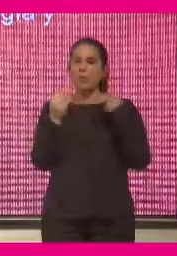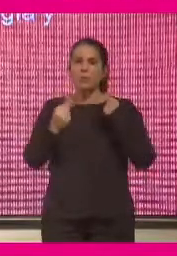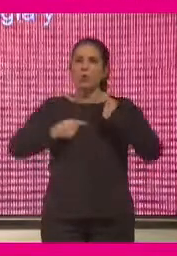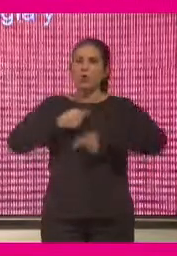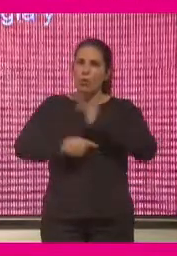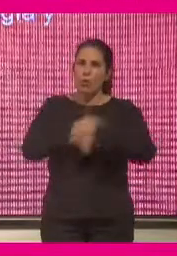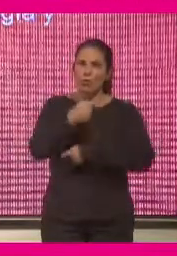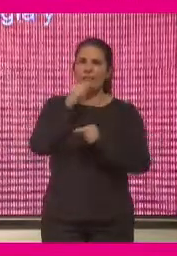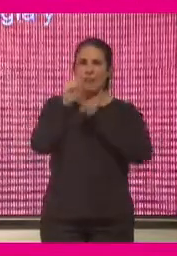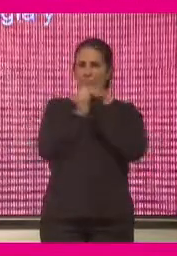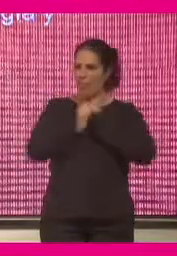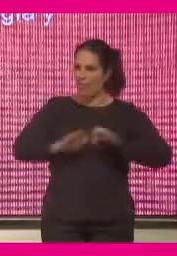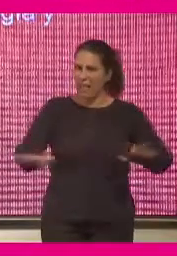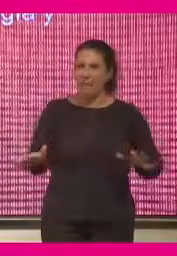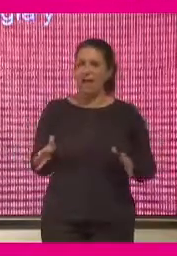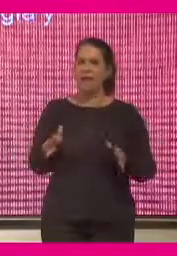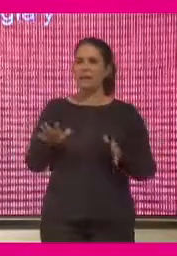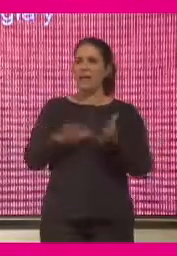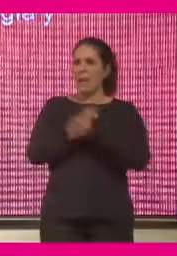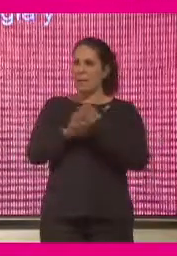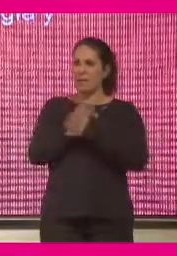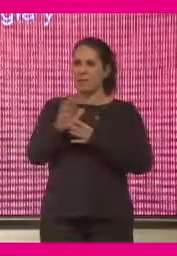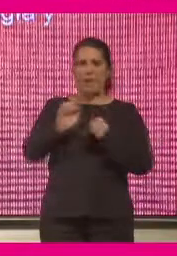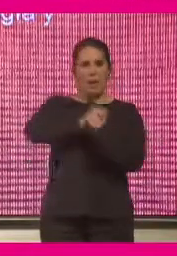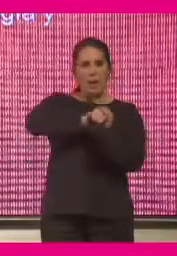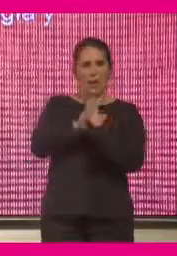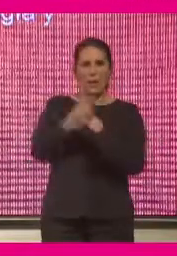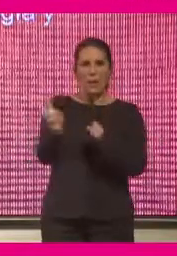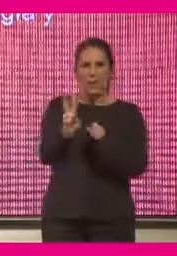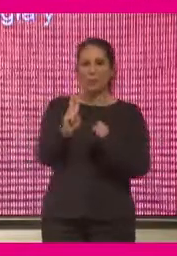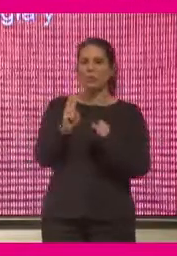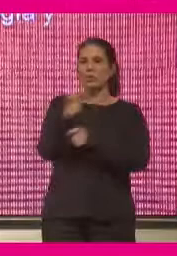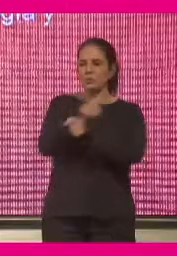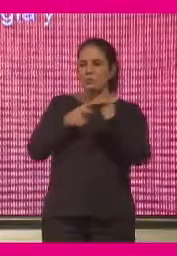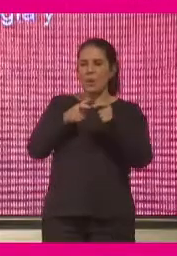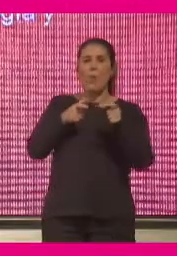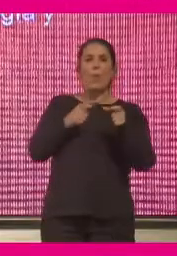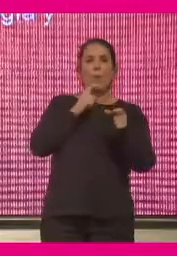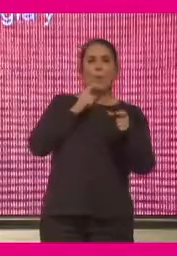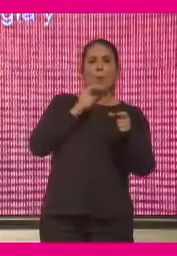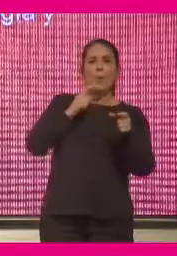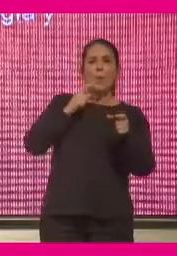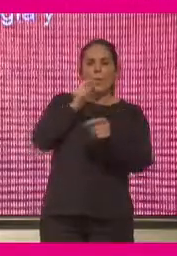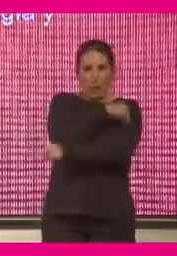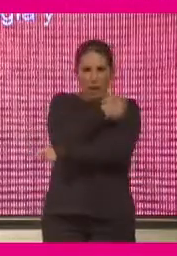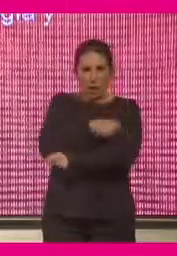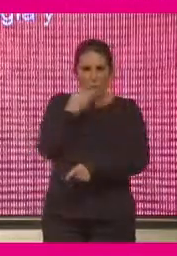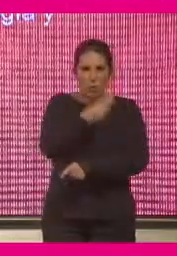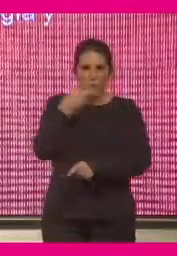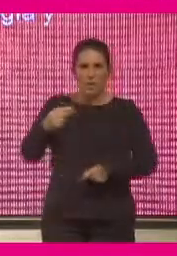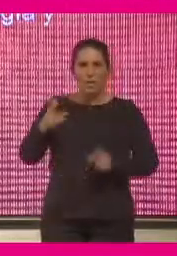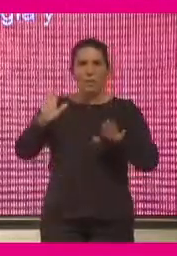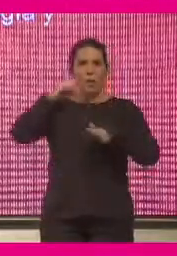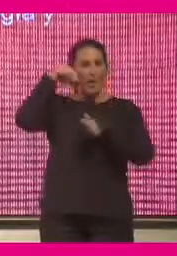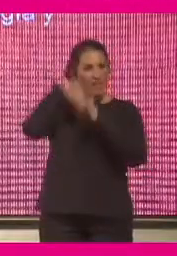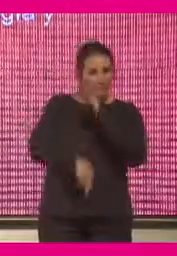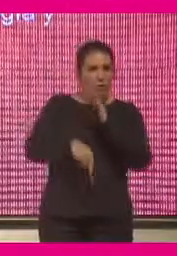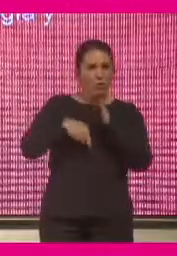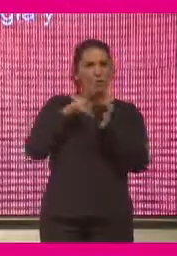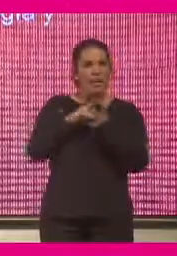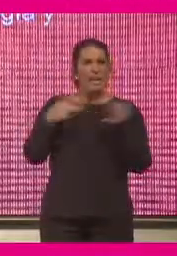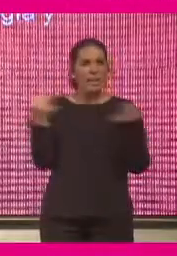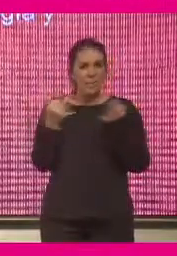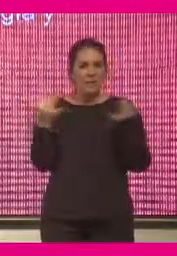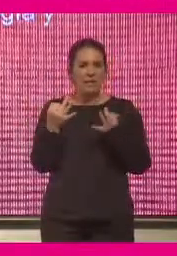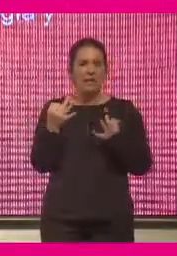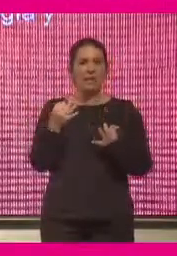días de pandemia, hablamos de virus, hablamos de vacunas, pero en el fondo lo que realmente nos está pasando es